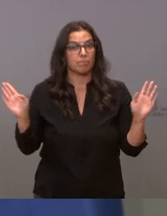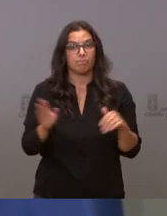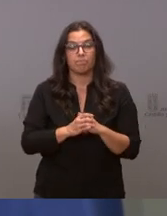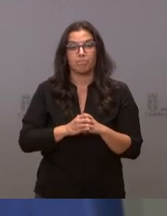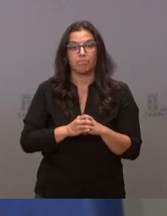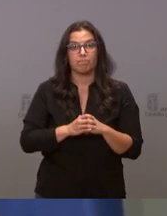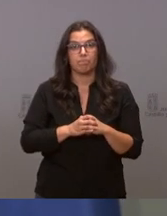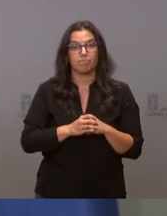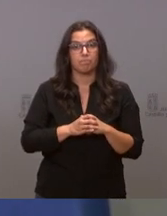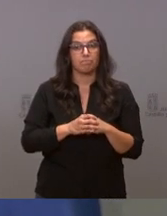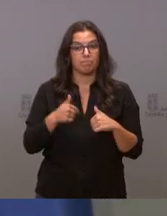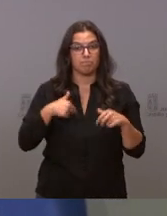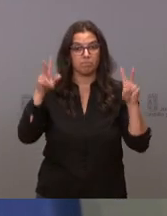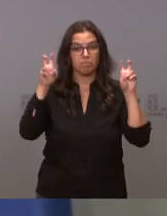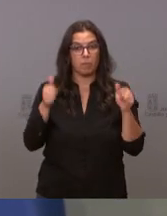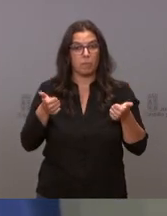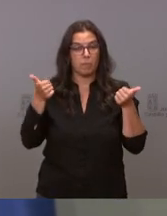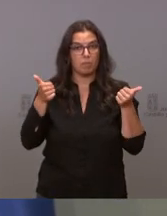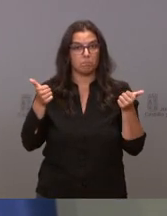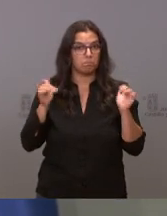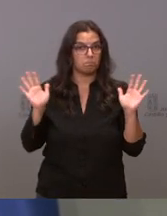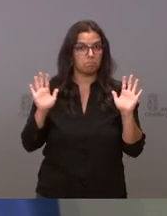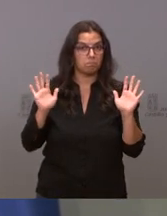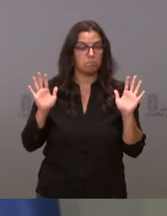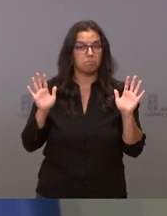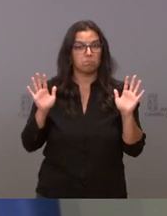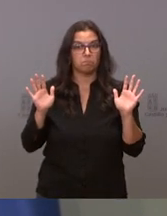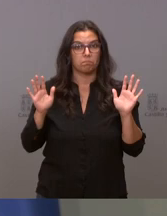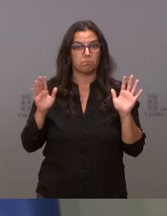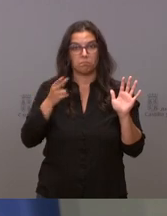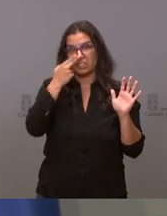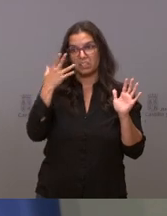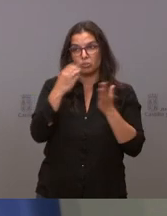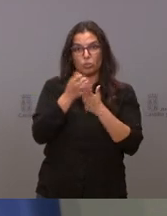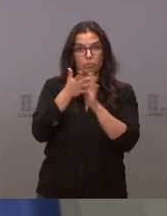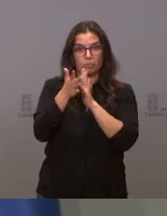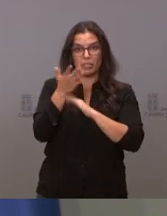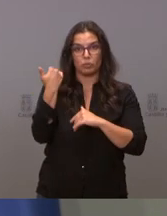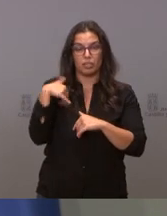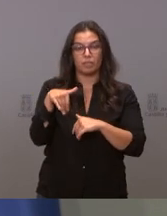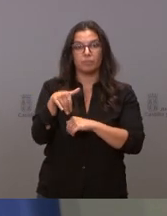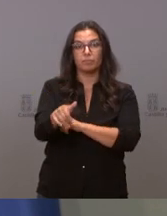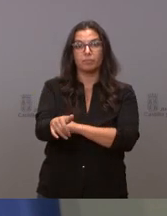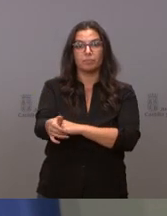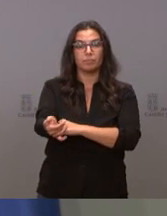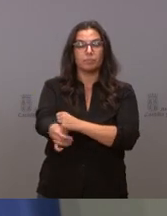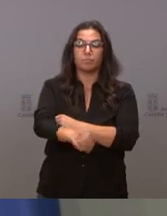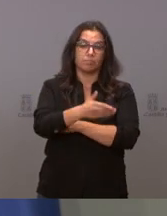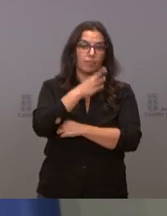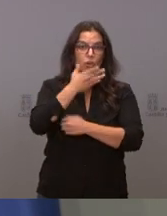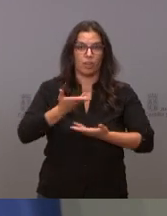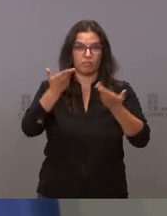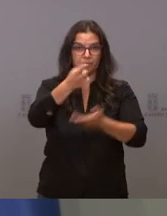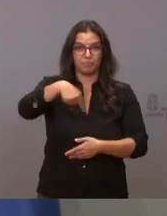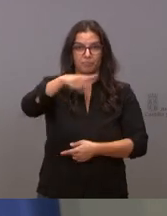tengo ningún asunto más de interés de los relatados hoy, de los tratados hoy en el Consejo. Queda a disposición para las preguntas